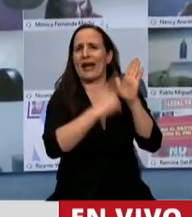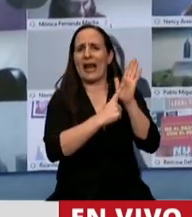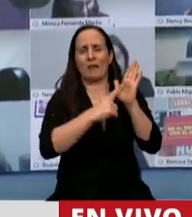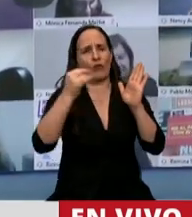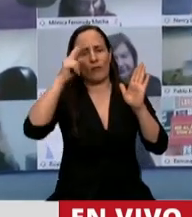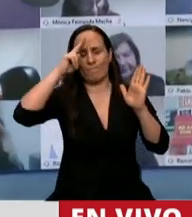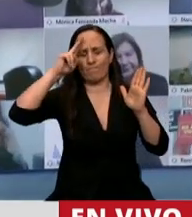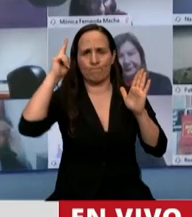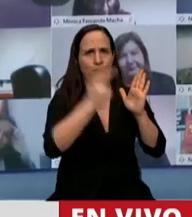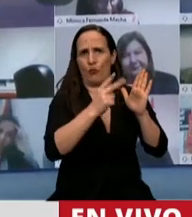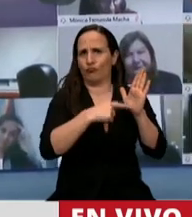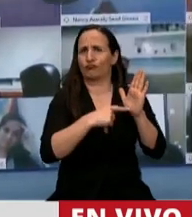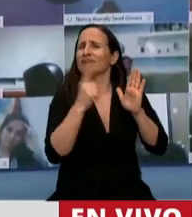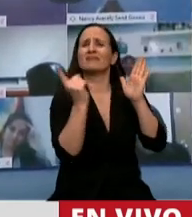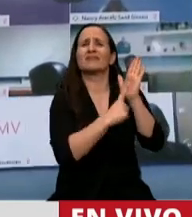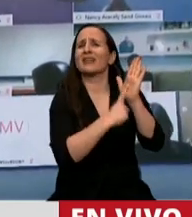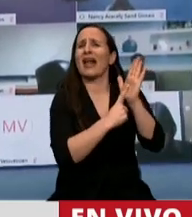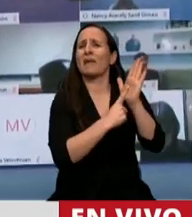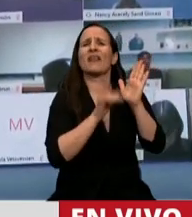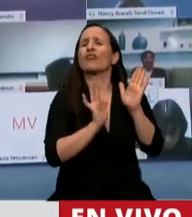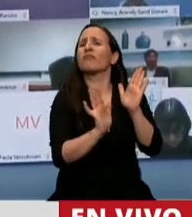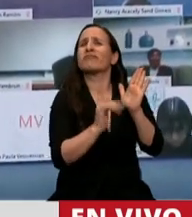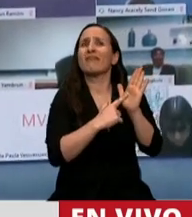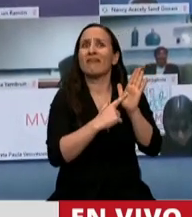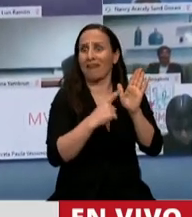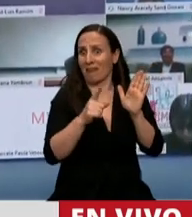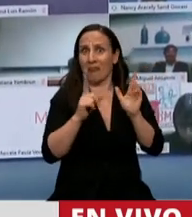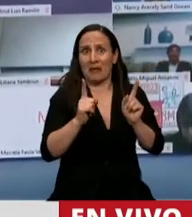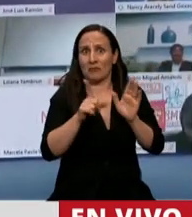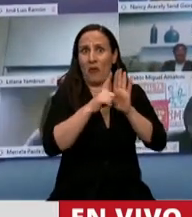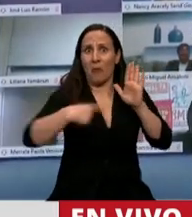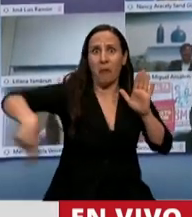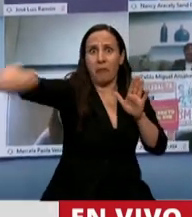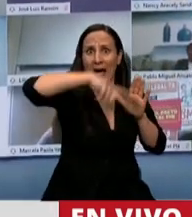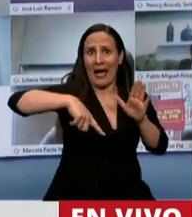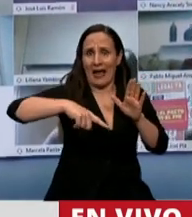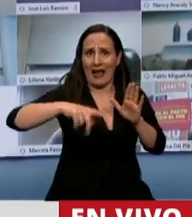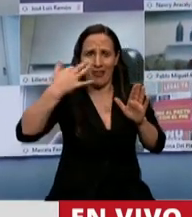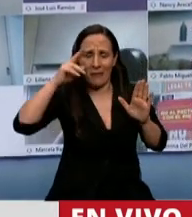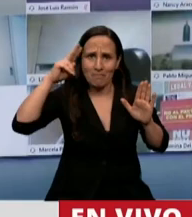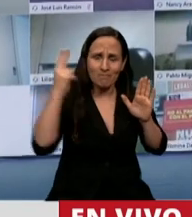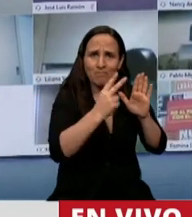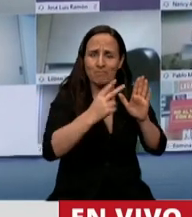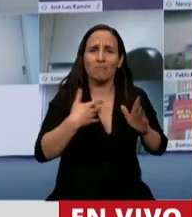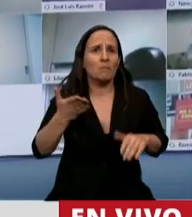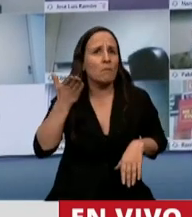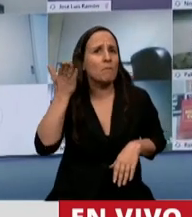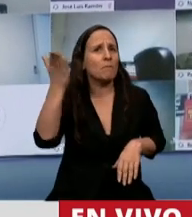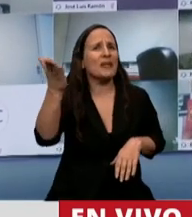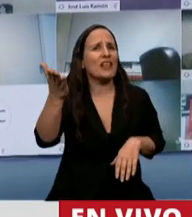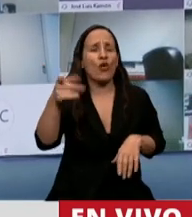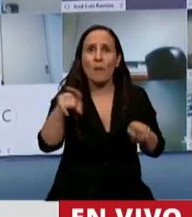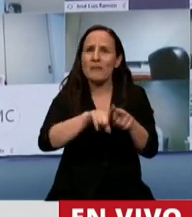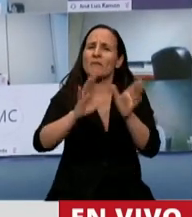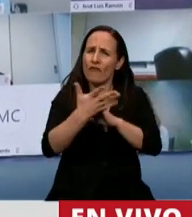definitiva es la norma que nos rige a todos. Y especialmente le pido que, tal cual